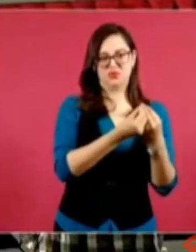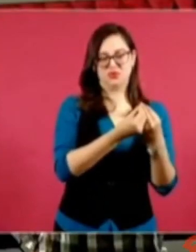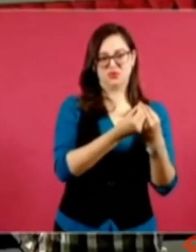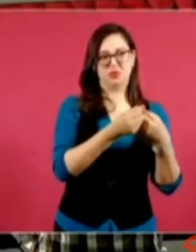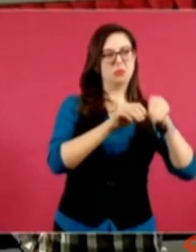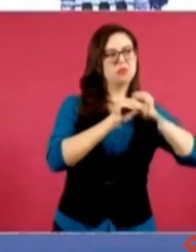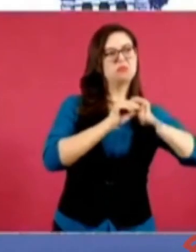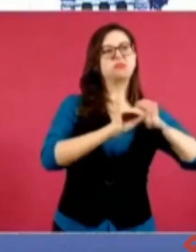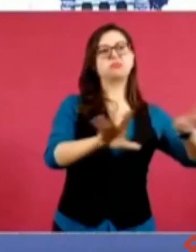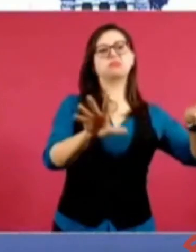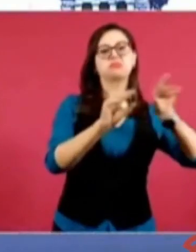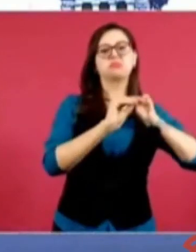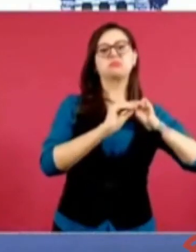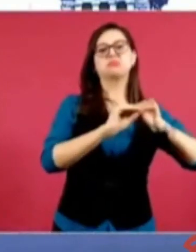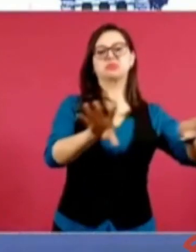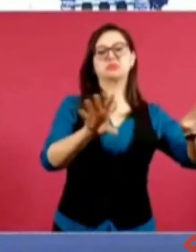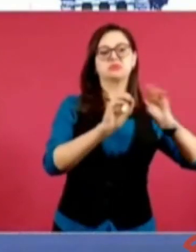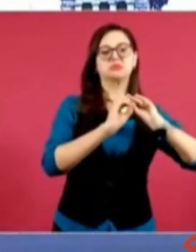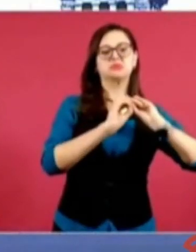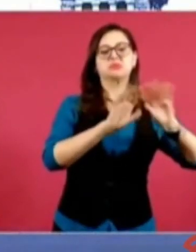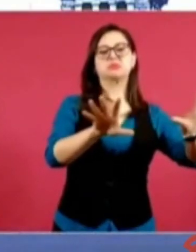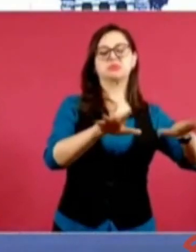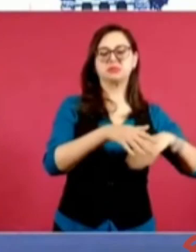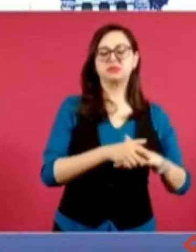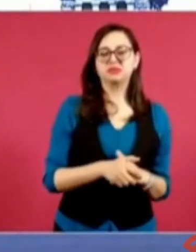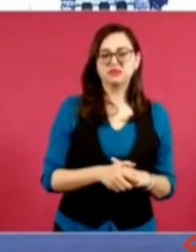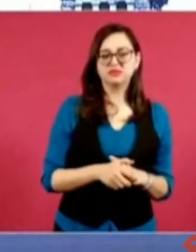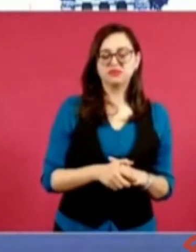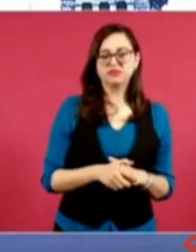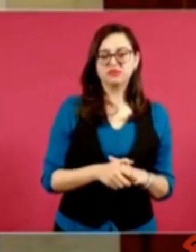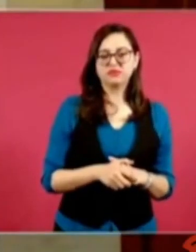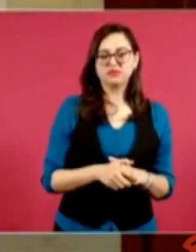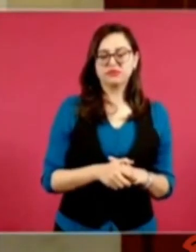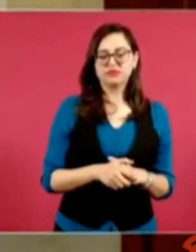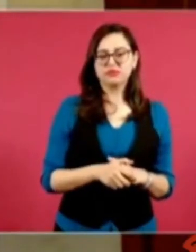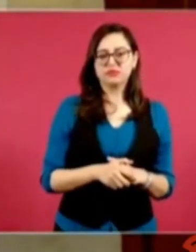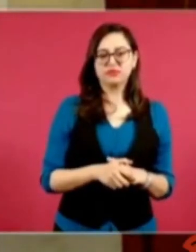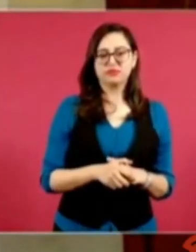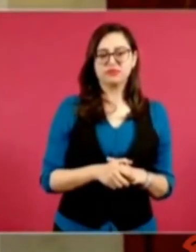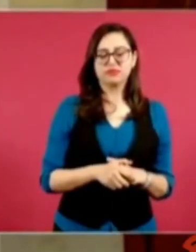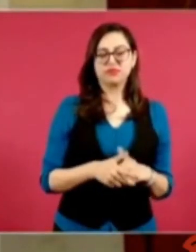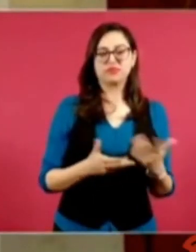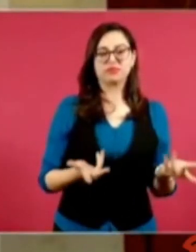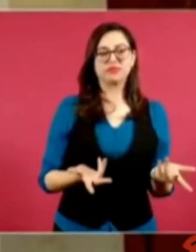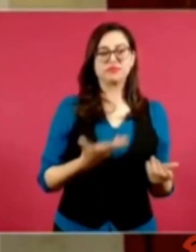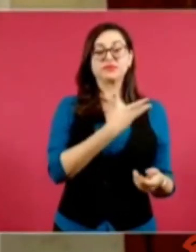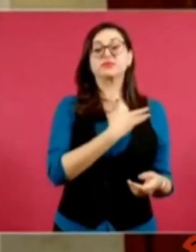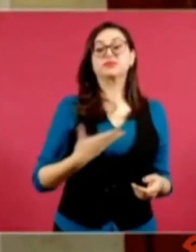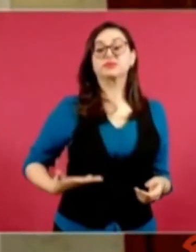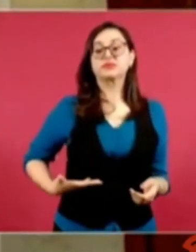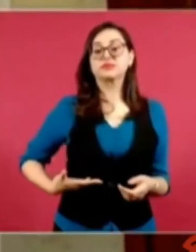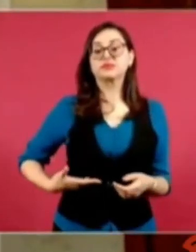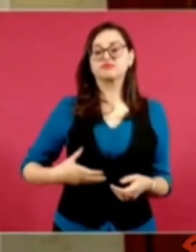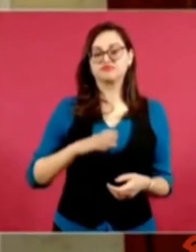Televisa cuando la defensa del petróleo era presidente Calderón